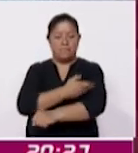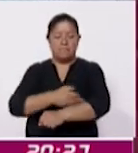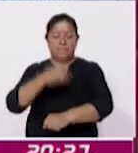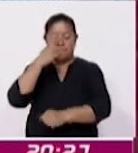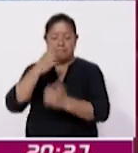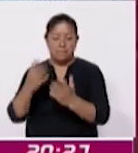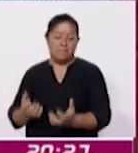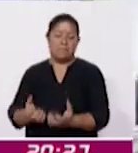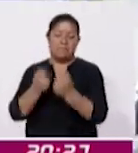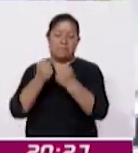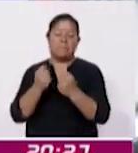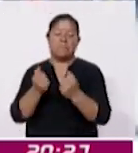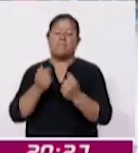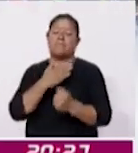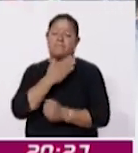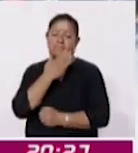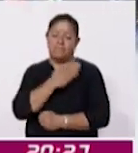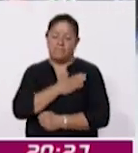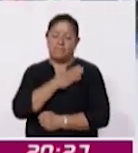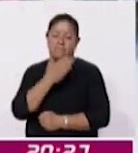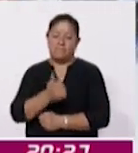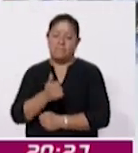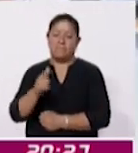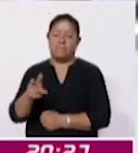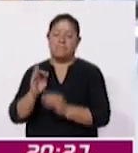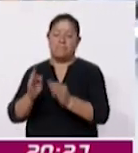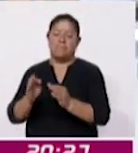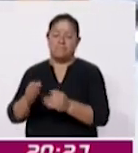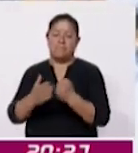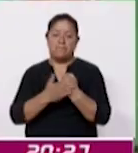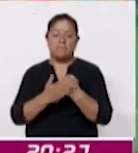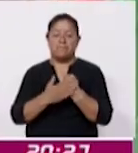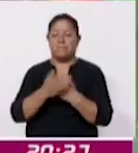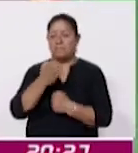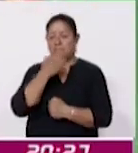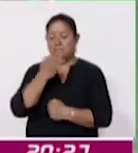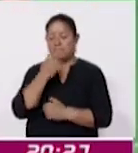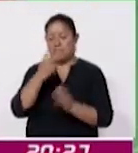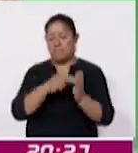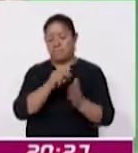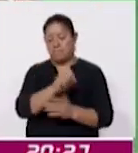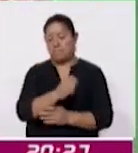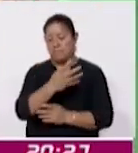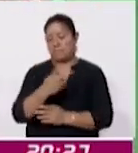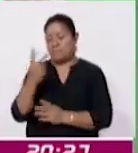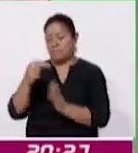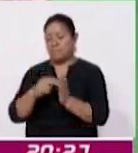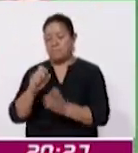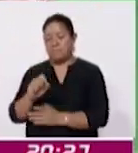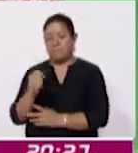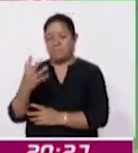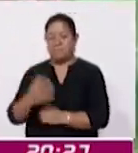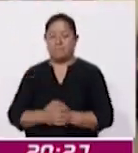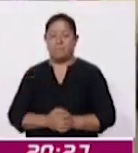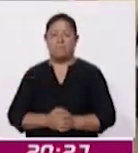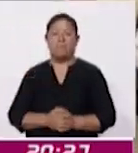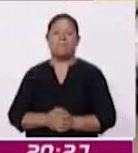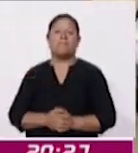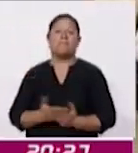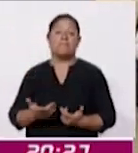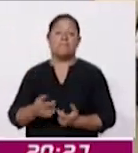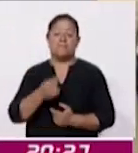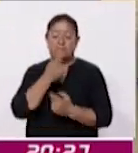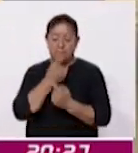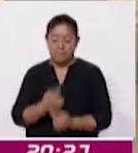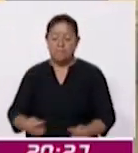salvaguardar el bienestar físico de sus pequeños durante el próximo ciclo escolar 2024-2025. La intención es que los pequeños